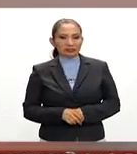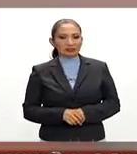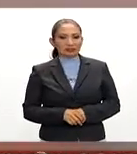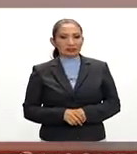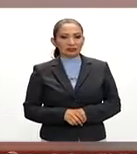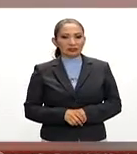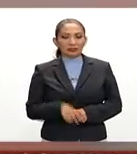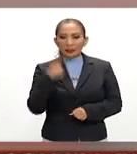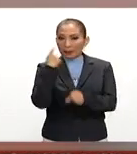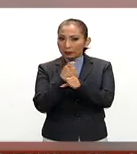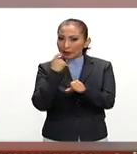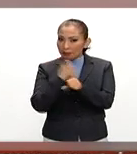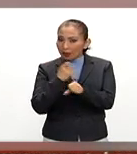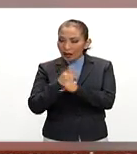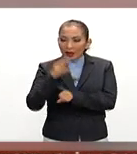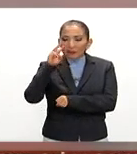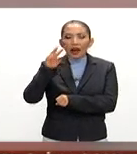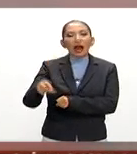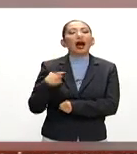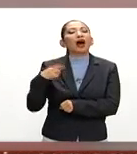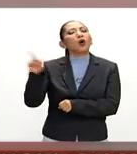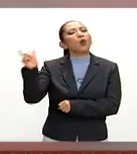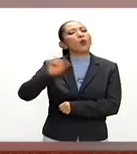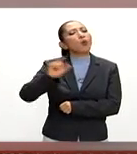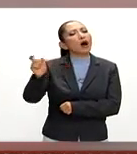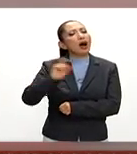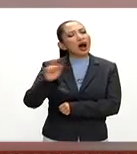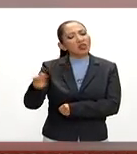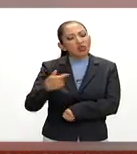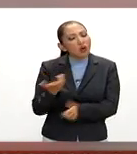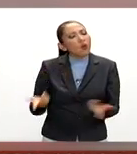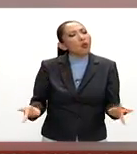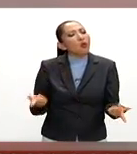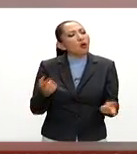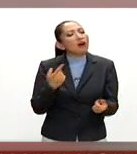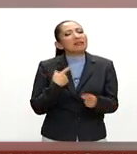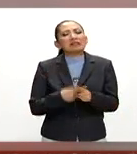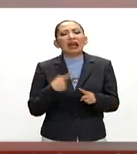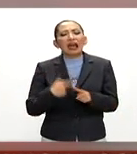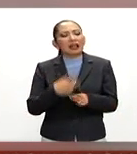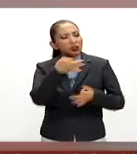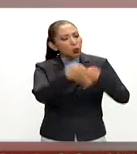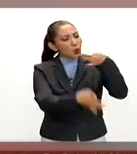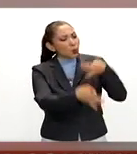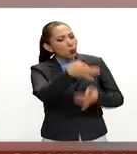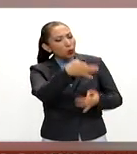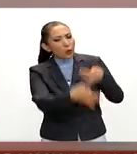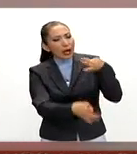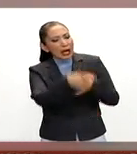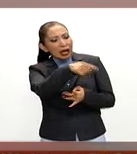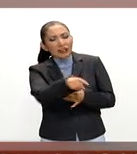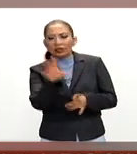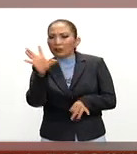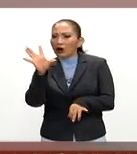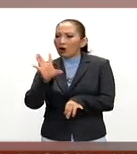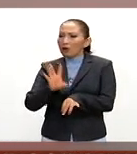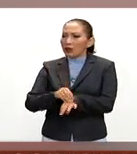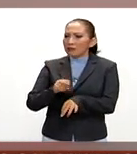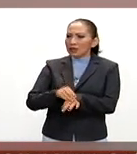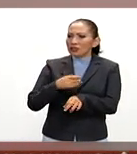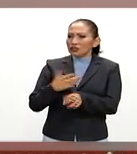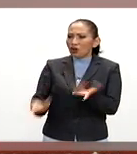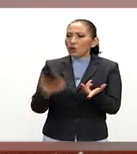Lo primero que hay que ver es a qué hora y en qué momento se determina por un juez liberar la orden de aprehensión.